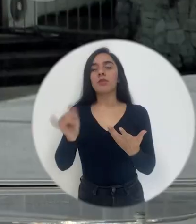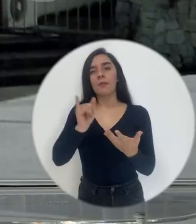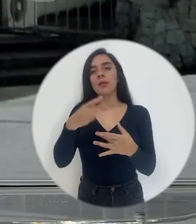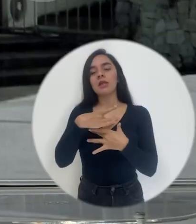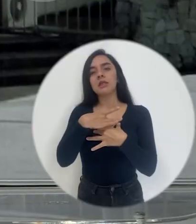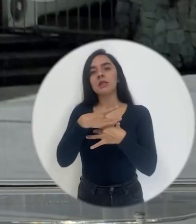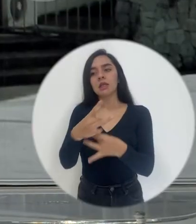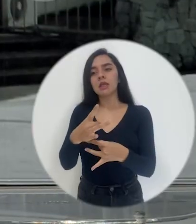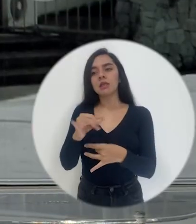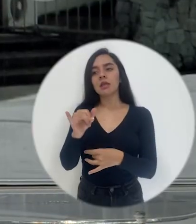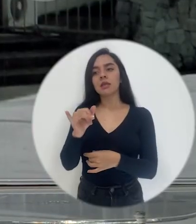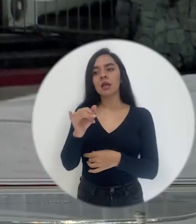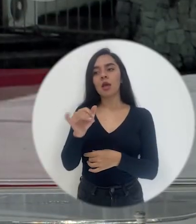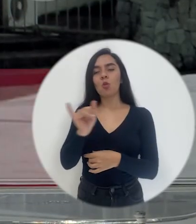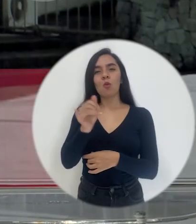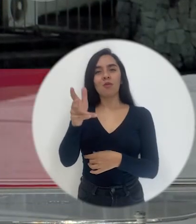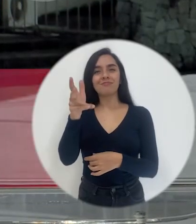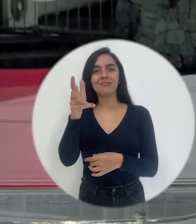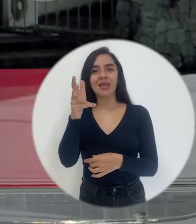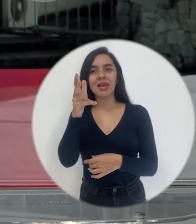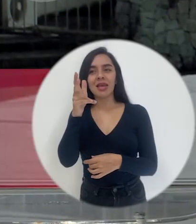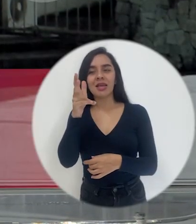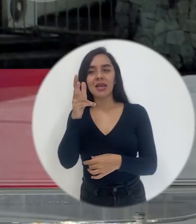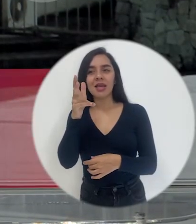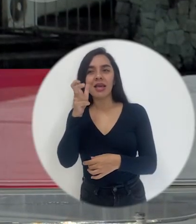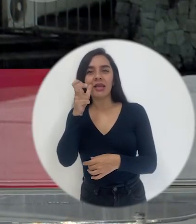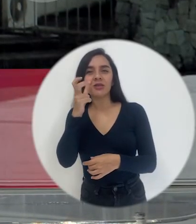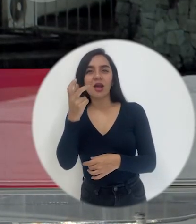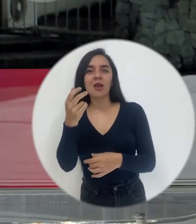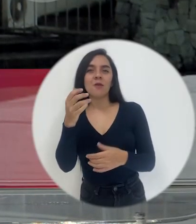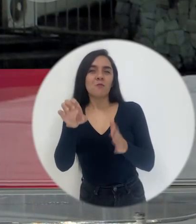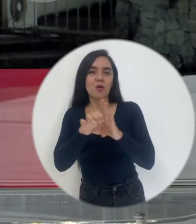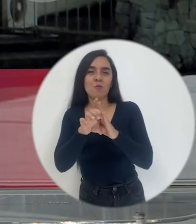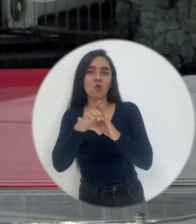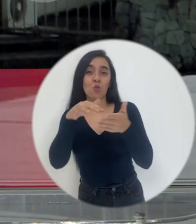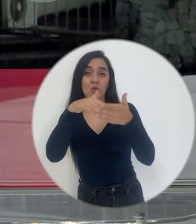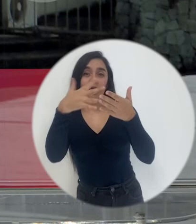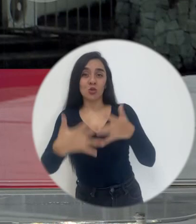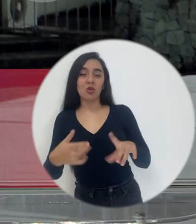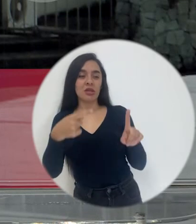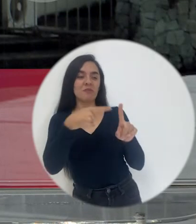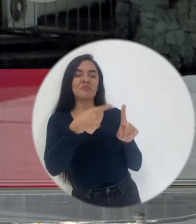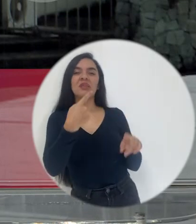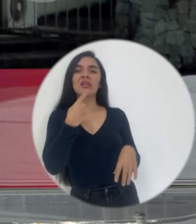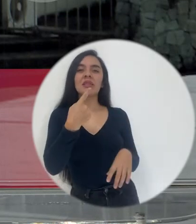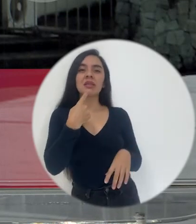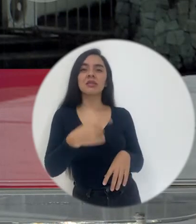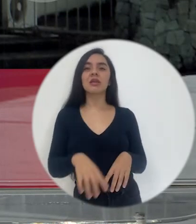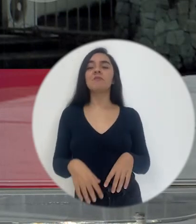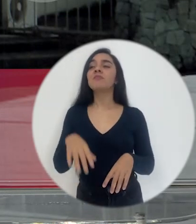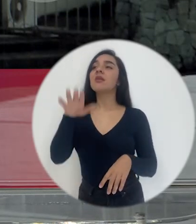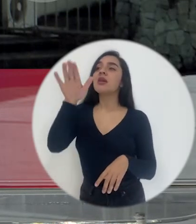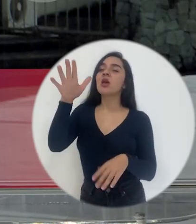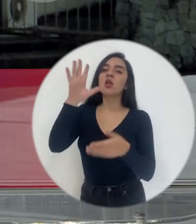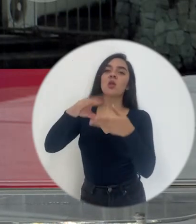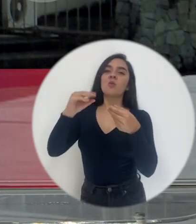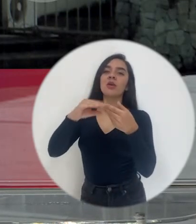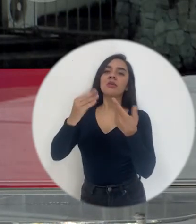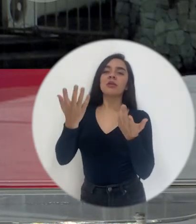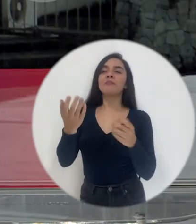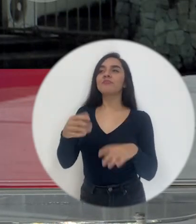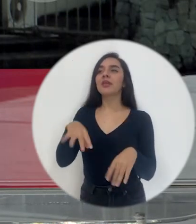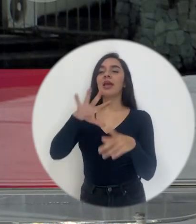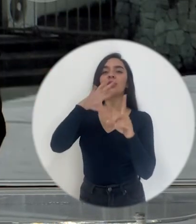Es interesante escuchar cuando está un estudiante diciendo, bueno, recibí